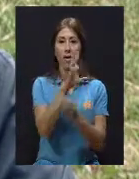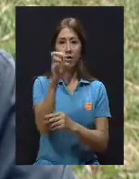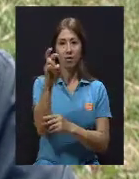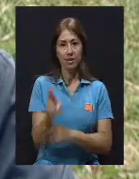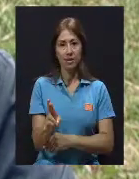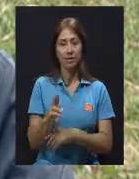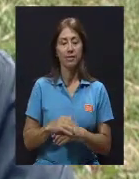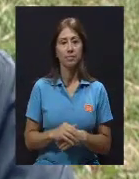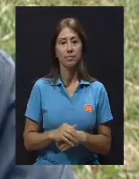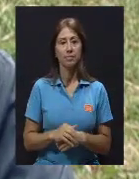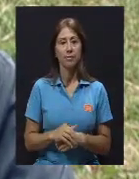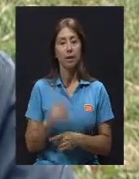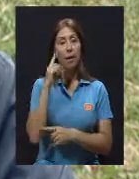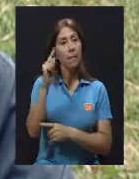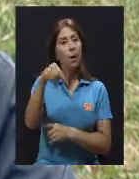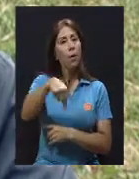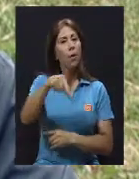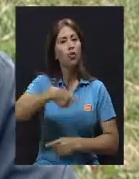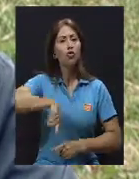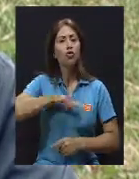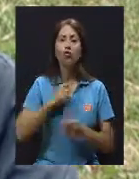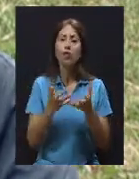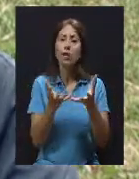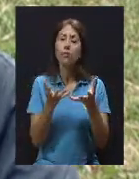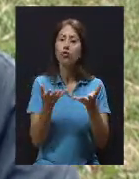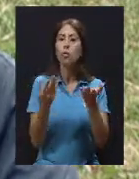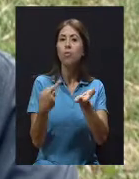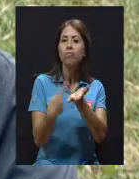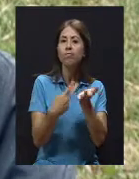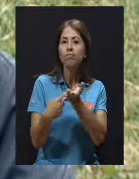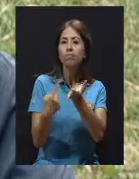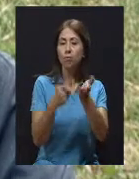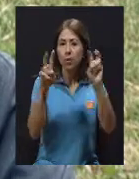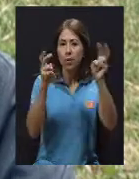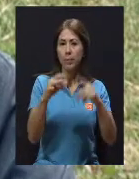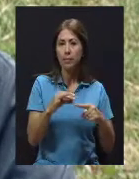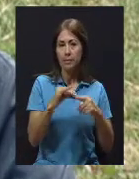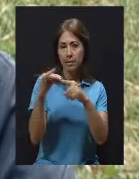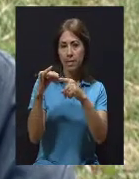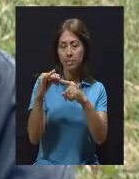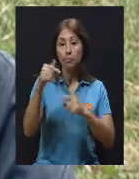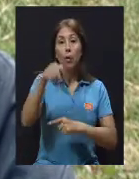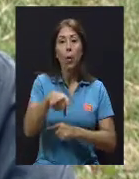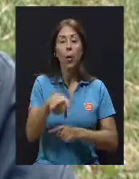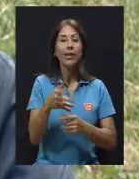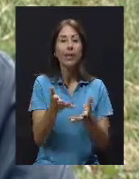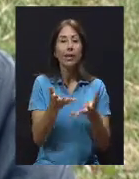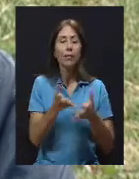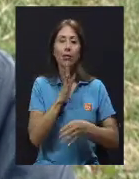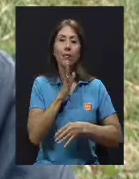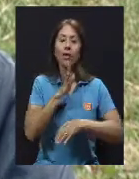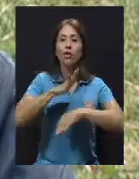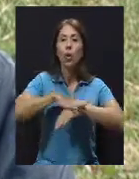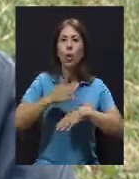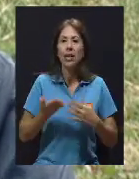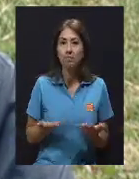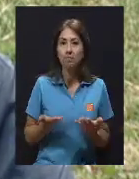costarricense. Para el día de hoy les traemos un tema muy especial y es que queremos conversar acerca de